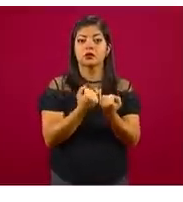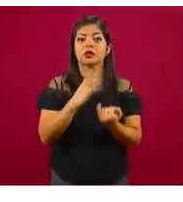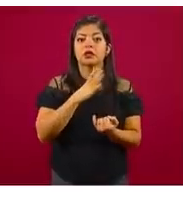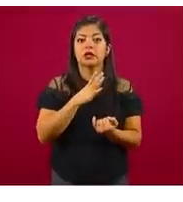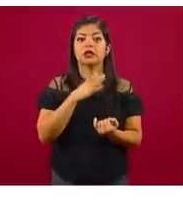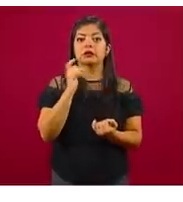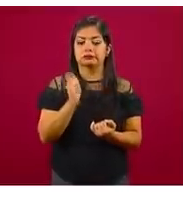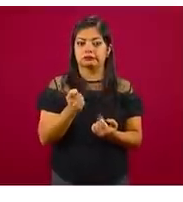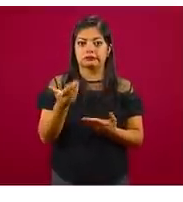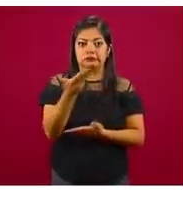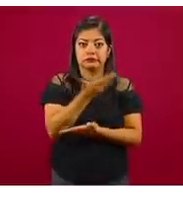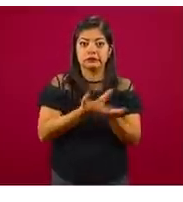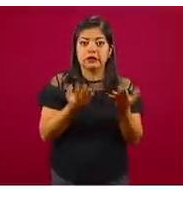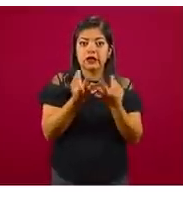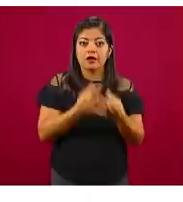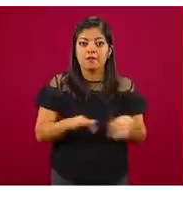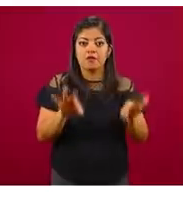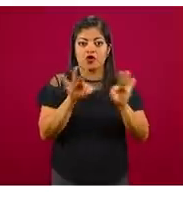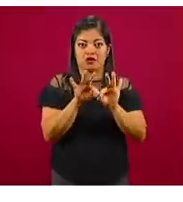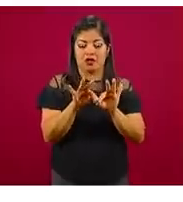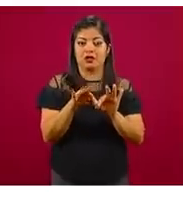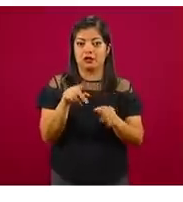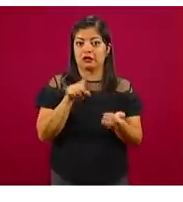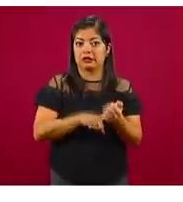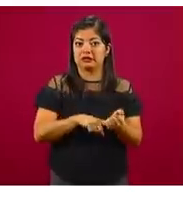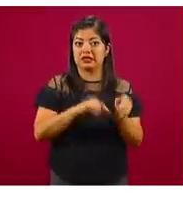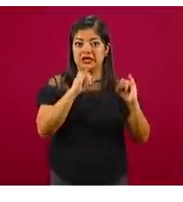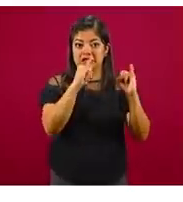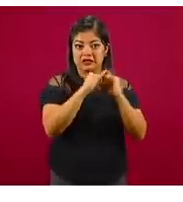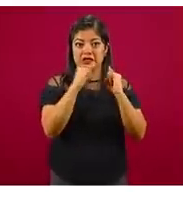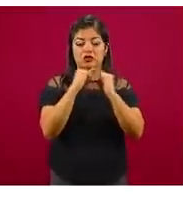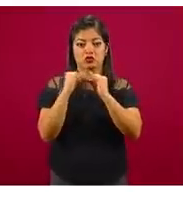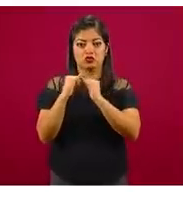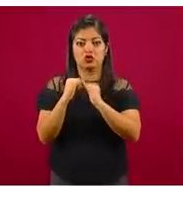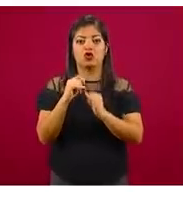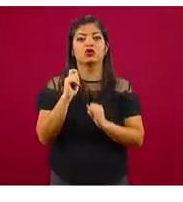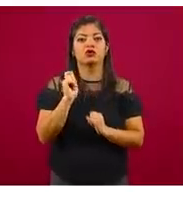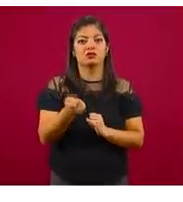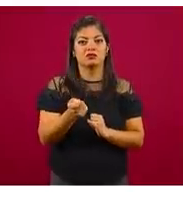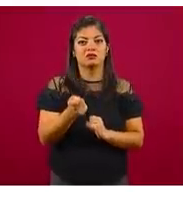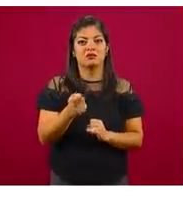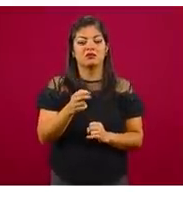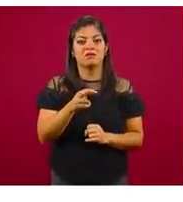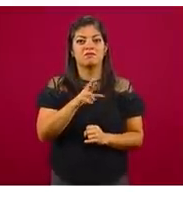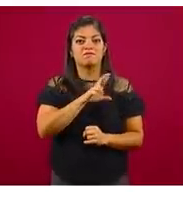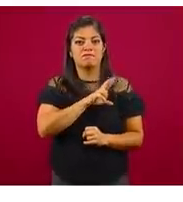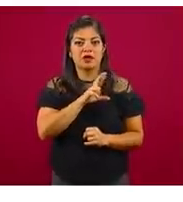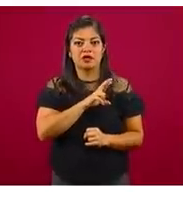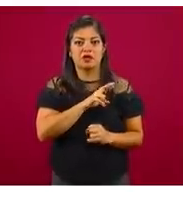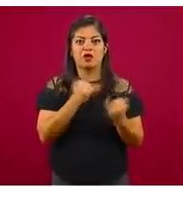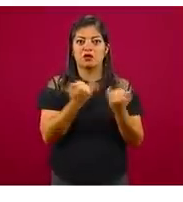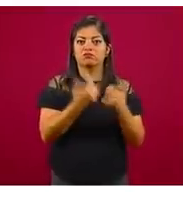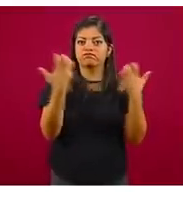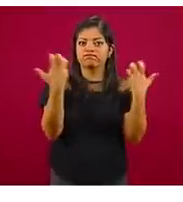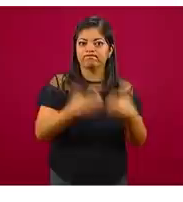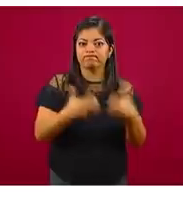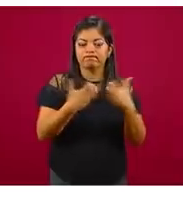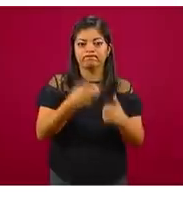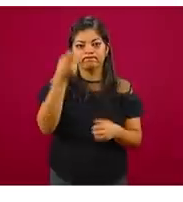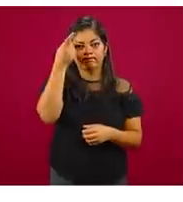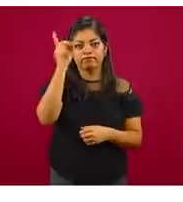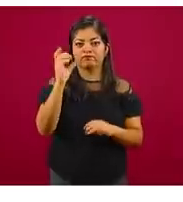colaboración muy importante con todas las instituciones del sector privado y las grandes empresas de transporte